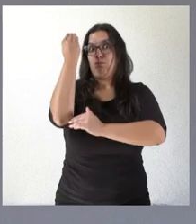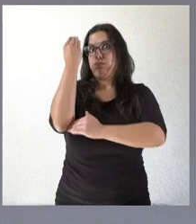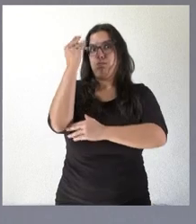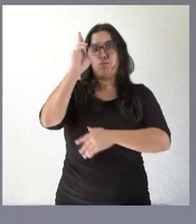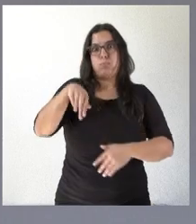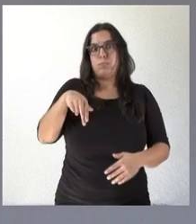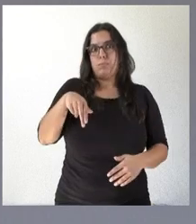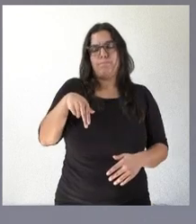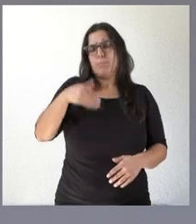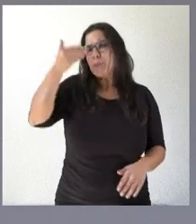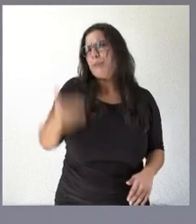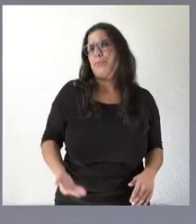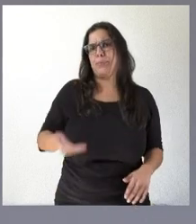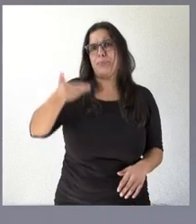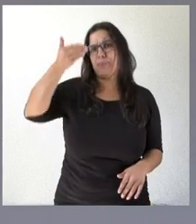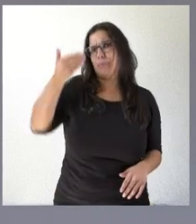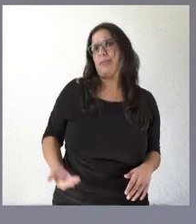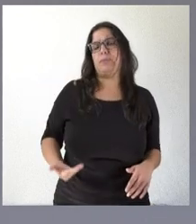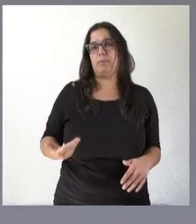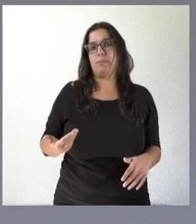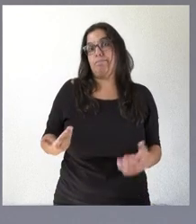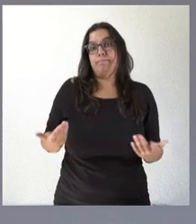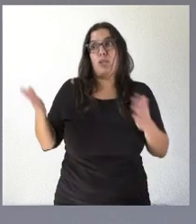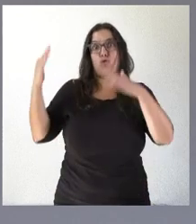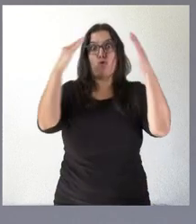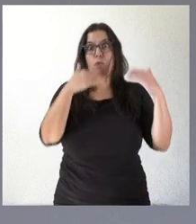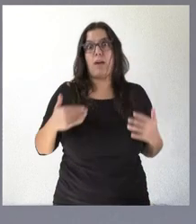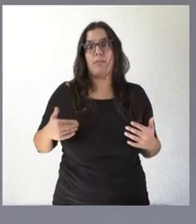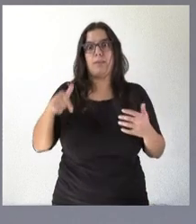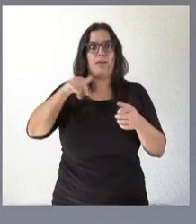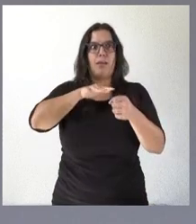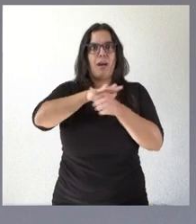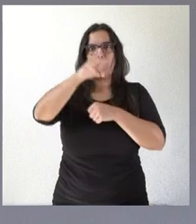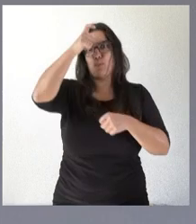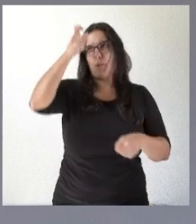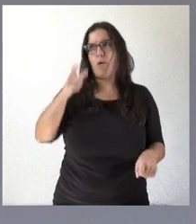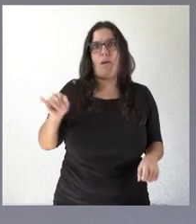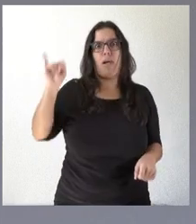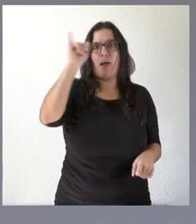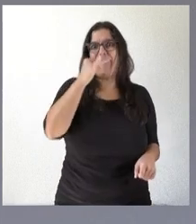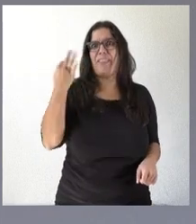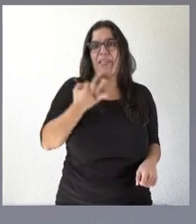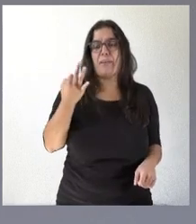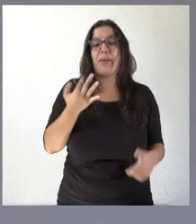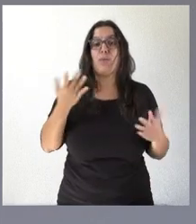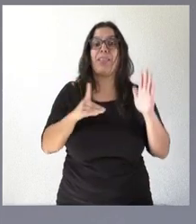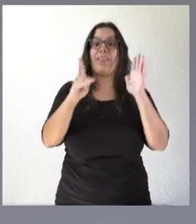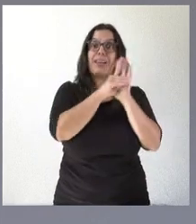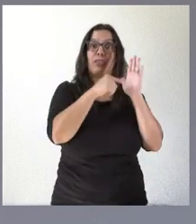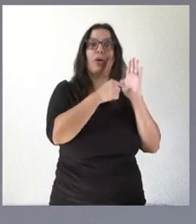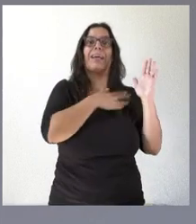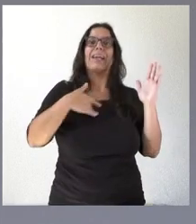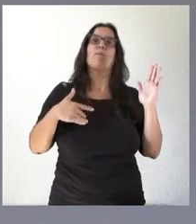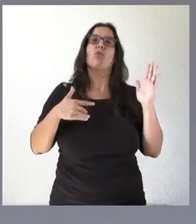clave, determinante en nuestro mundo rural y que, con este decreto, pretendemos